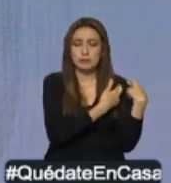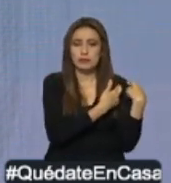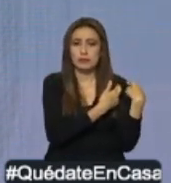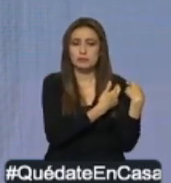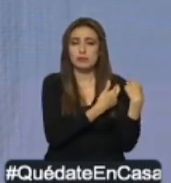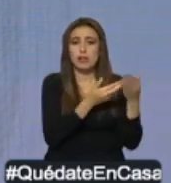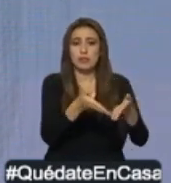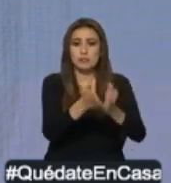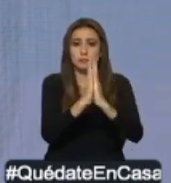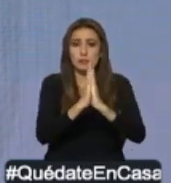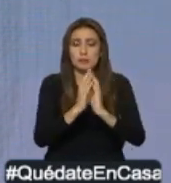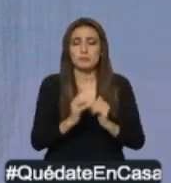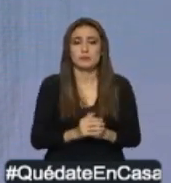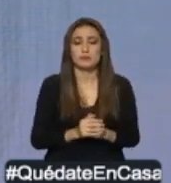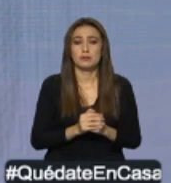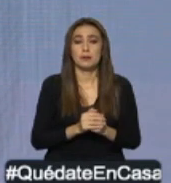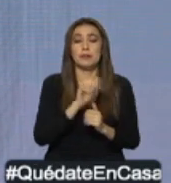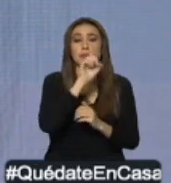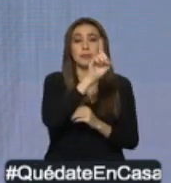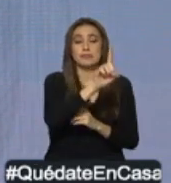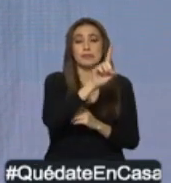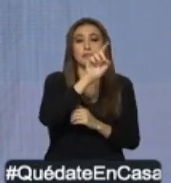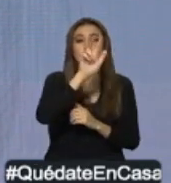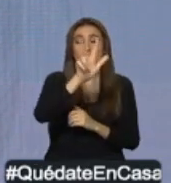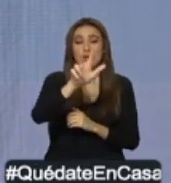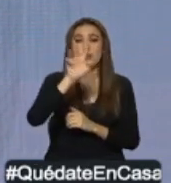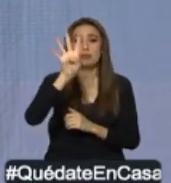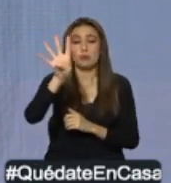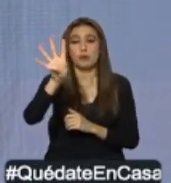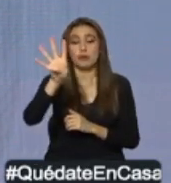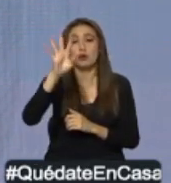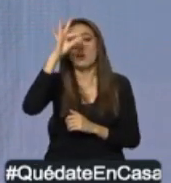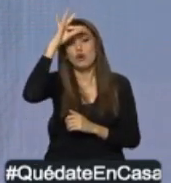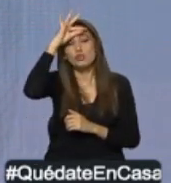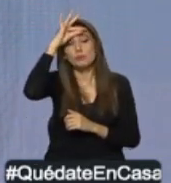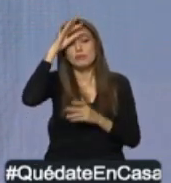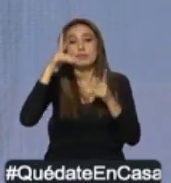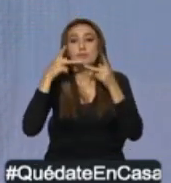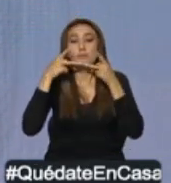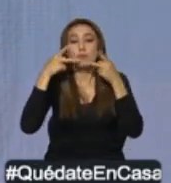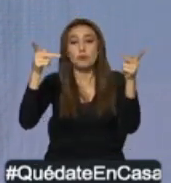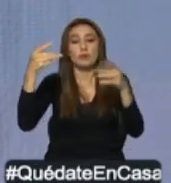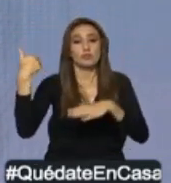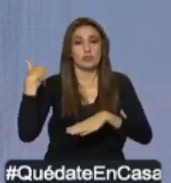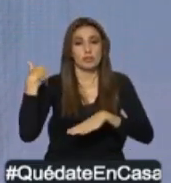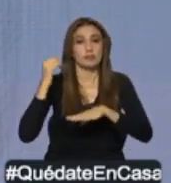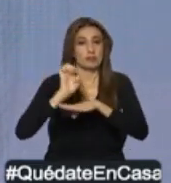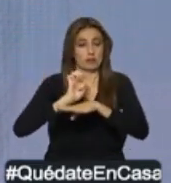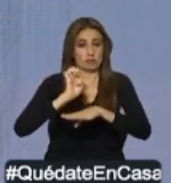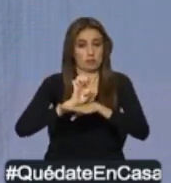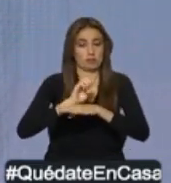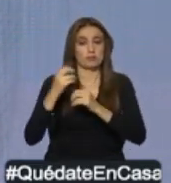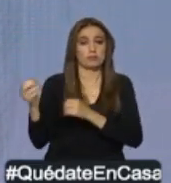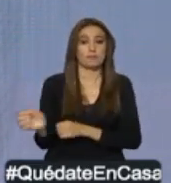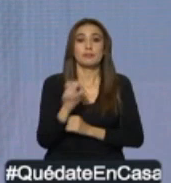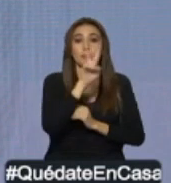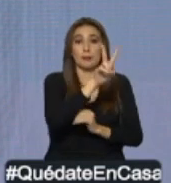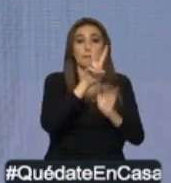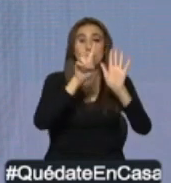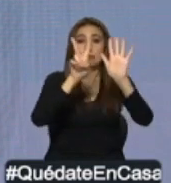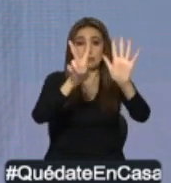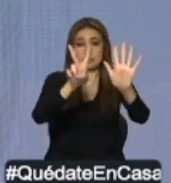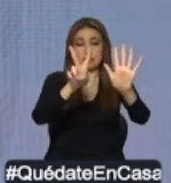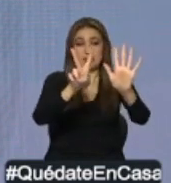El país cuenta con 134 hospitales públicos, de los cuales 27 han sido destinados como